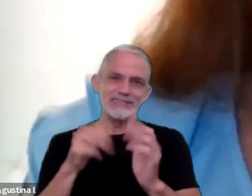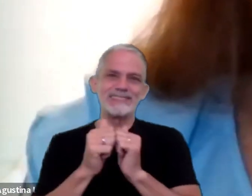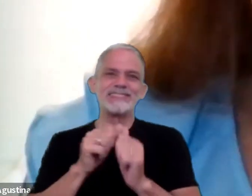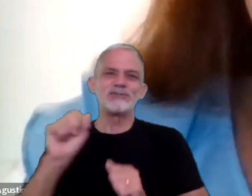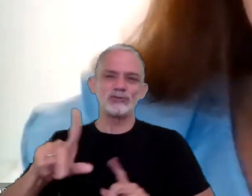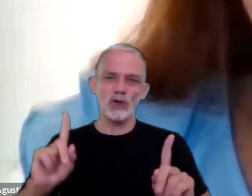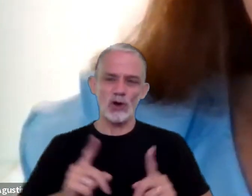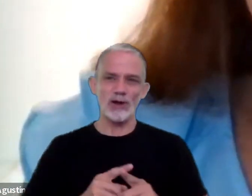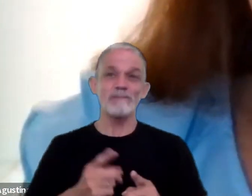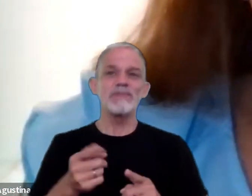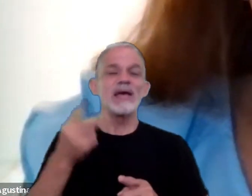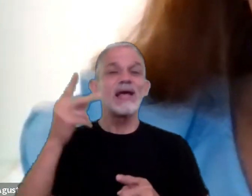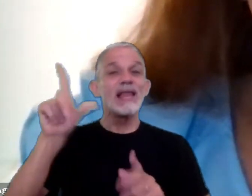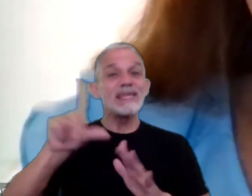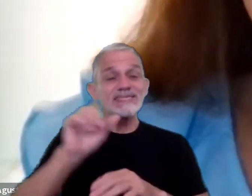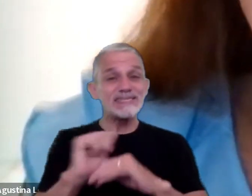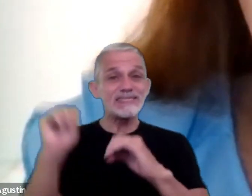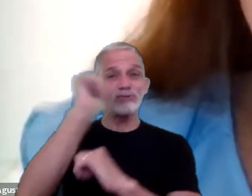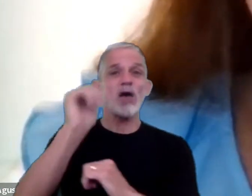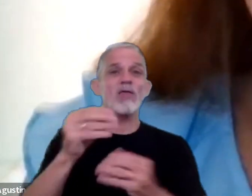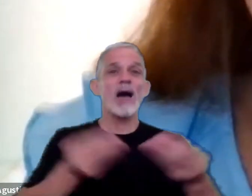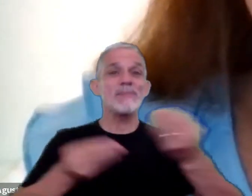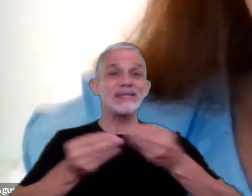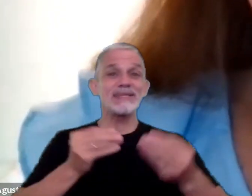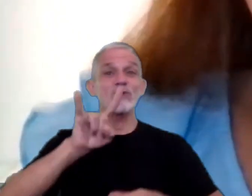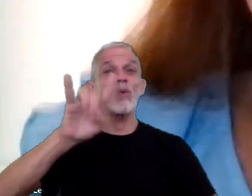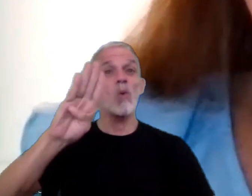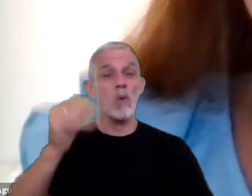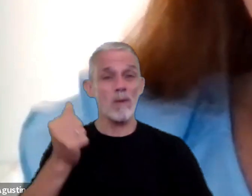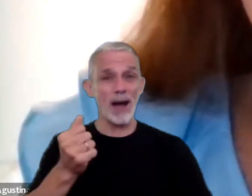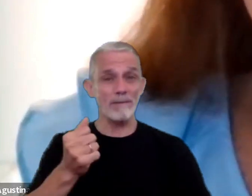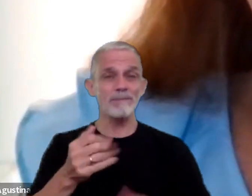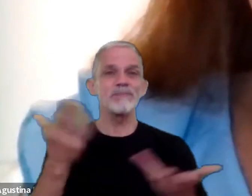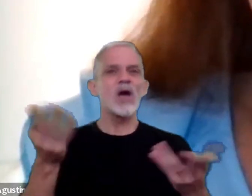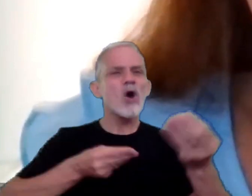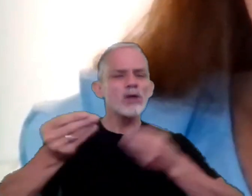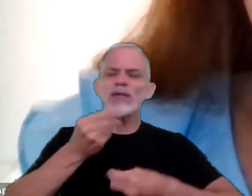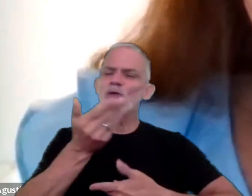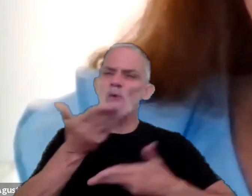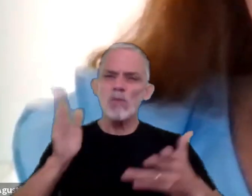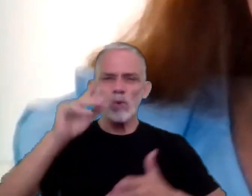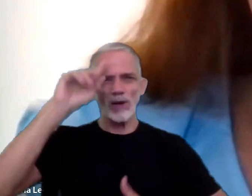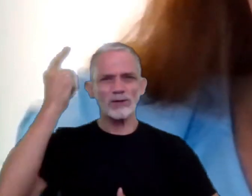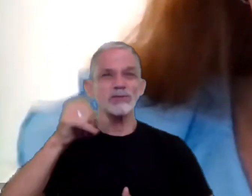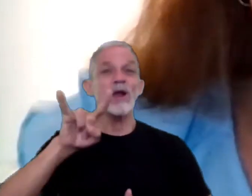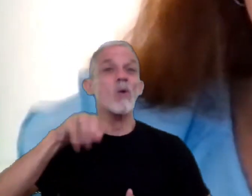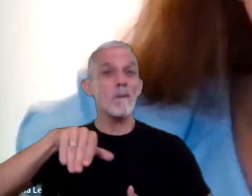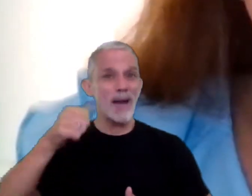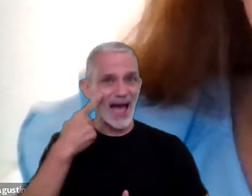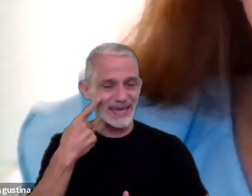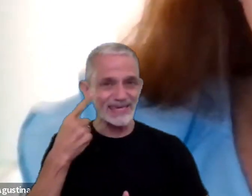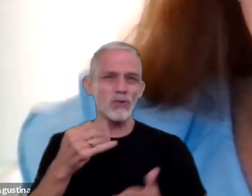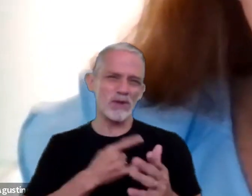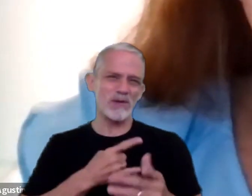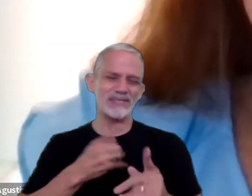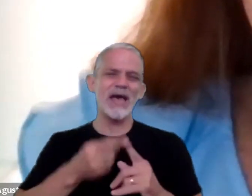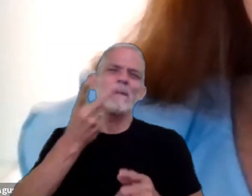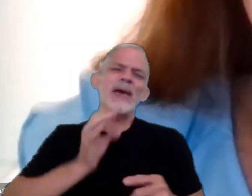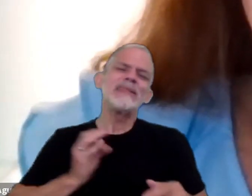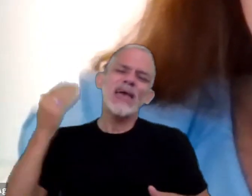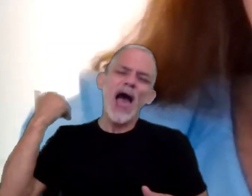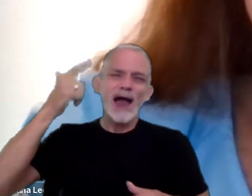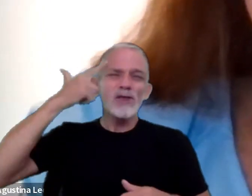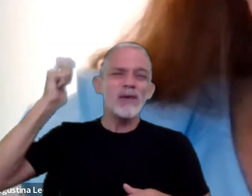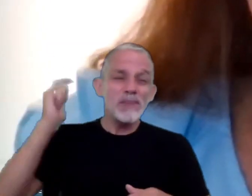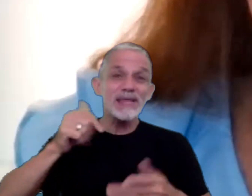Lidbach él es licenciado en administración Graúba contador público de Humay tiene más de 20 años de experiencia en